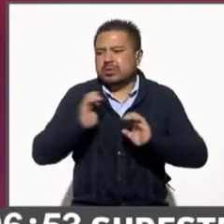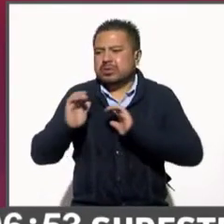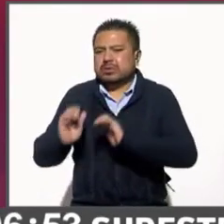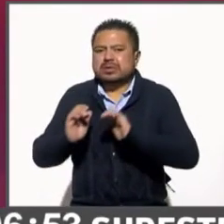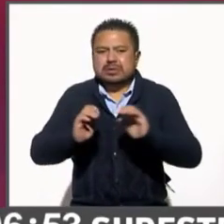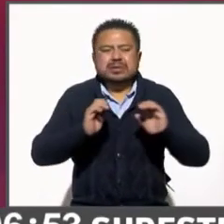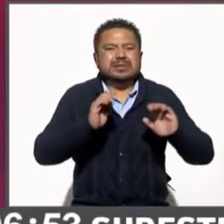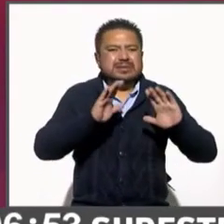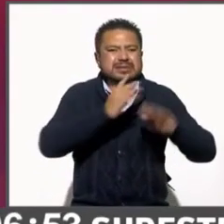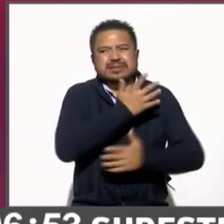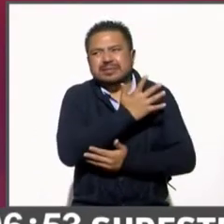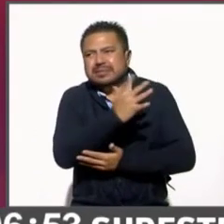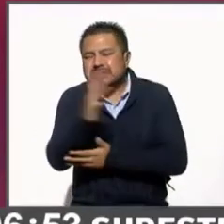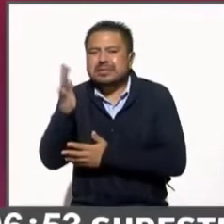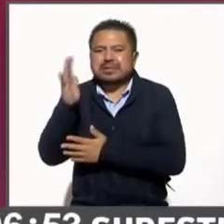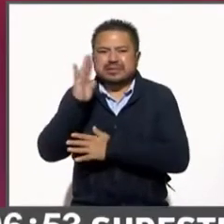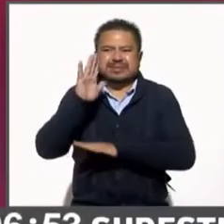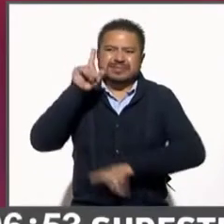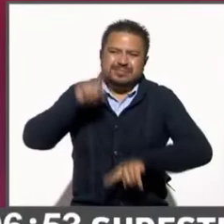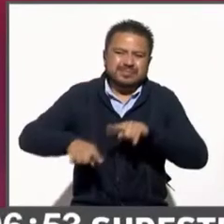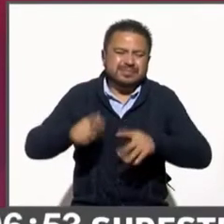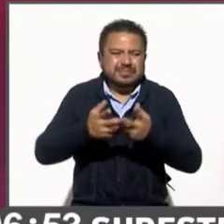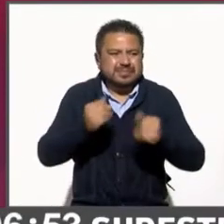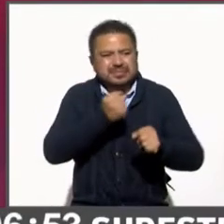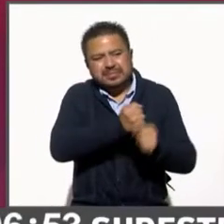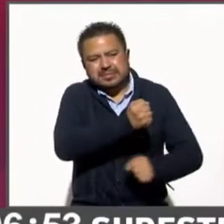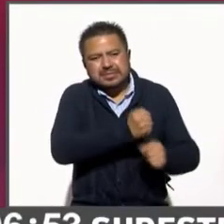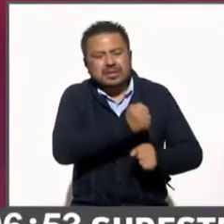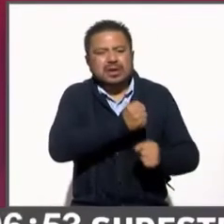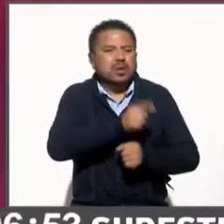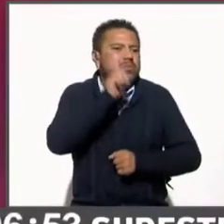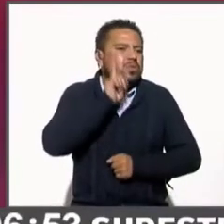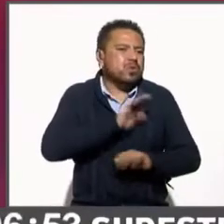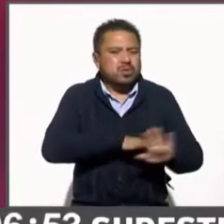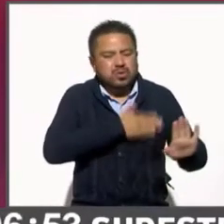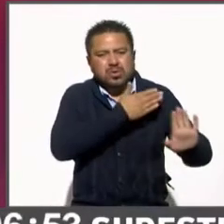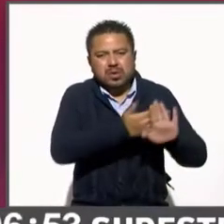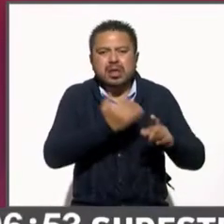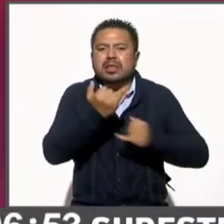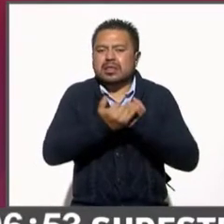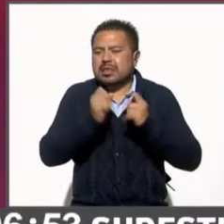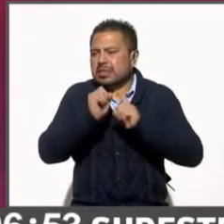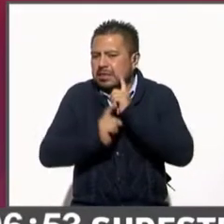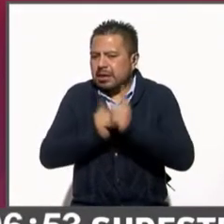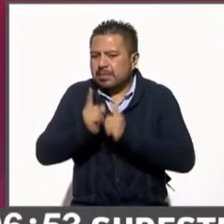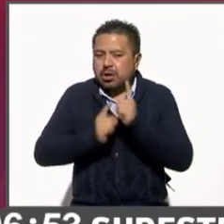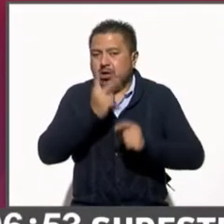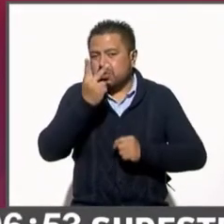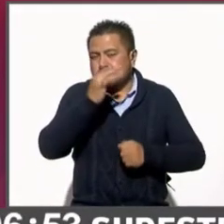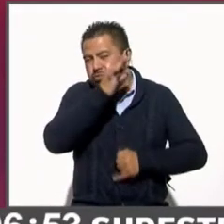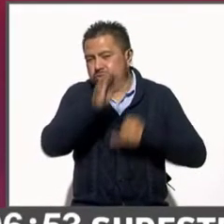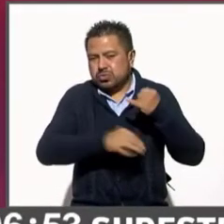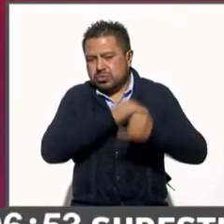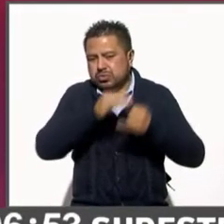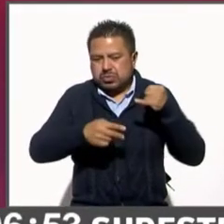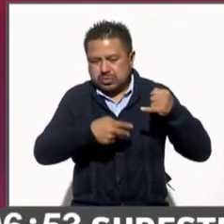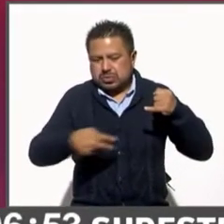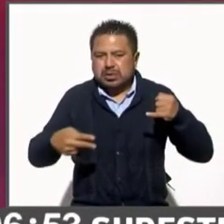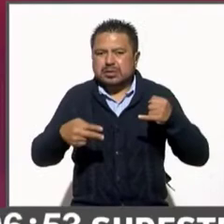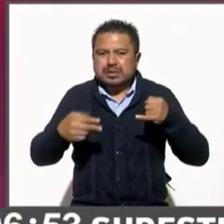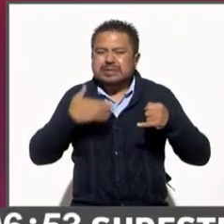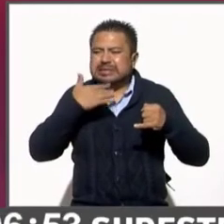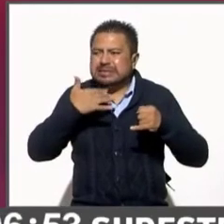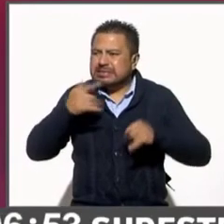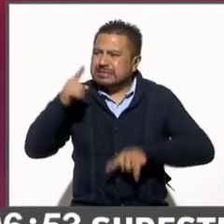violencia contra las mujeres, apoyo al deporte y es muy revelador que los dos últimos sean combate a la delincuencia y combate al